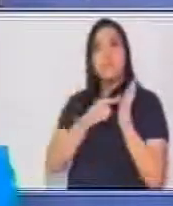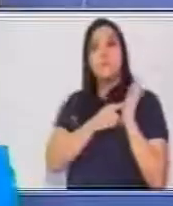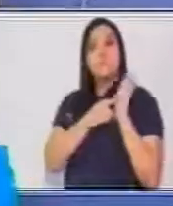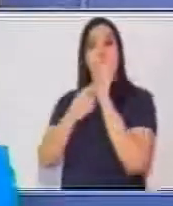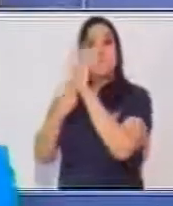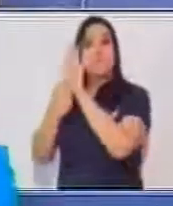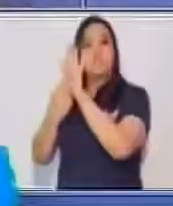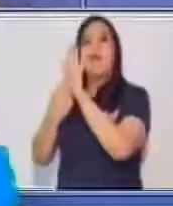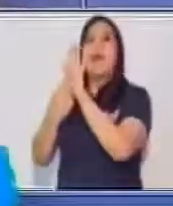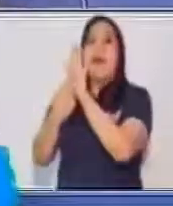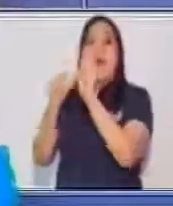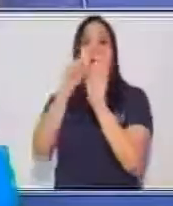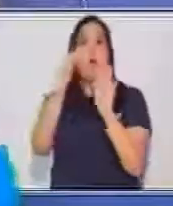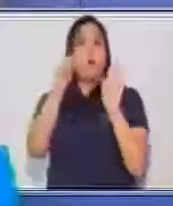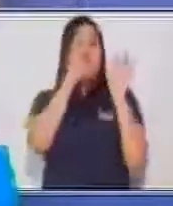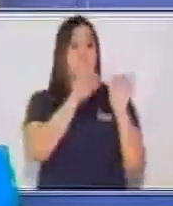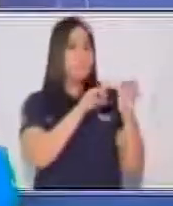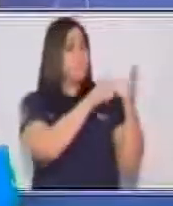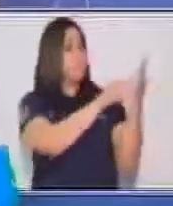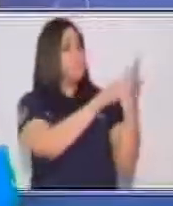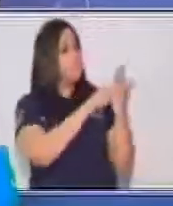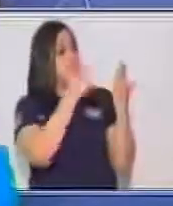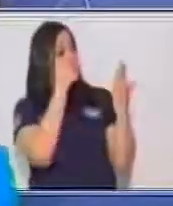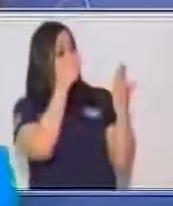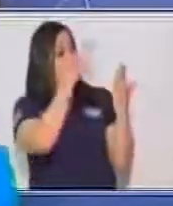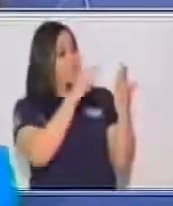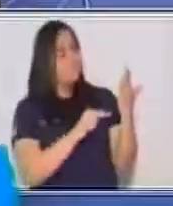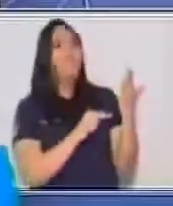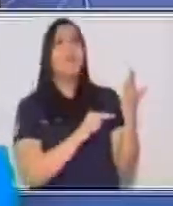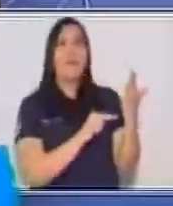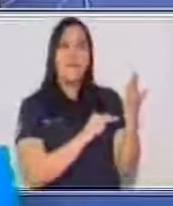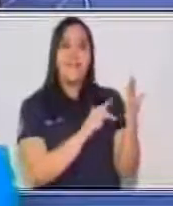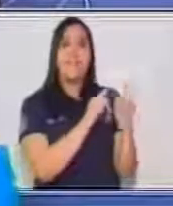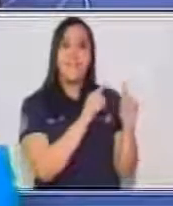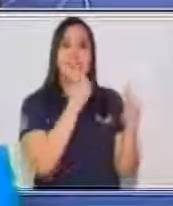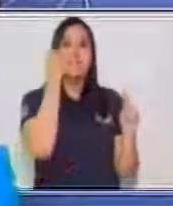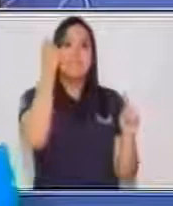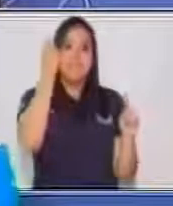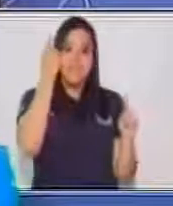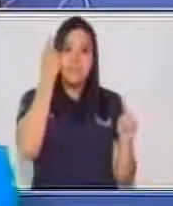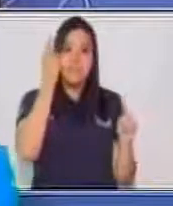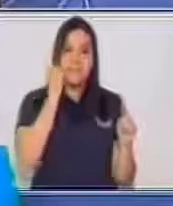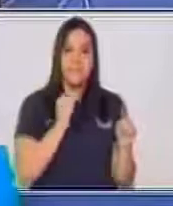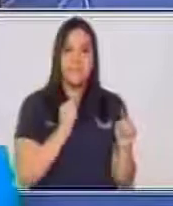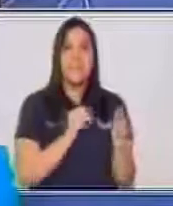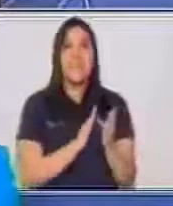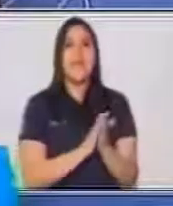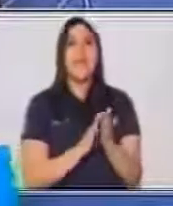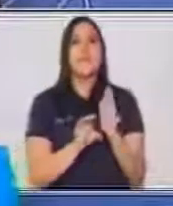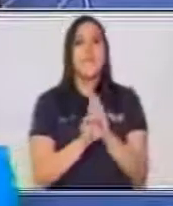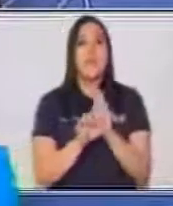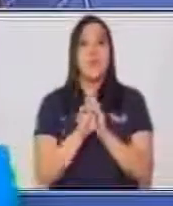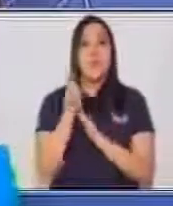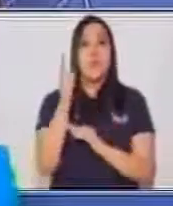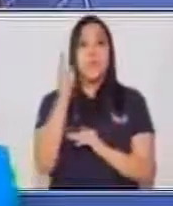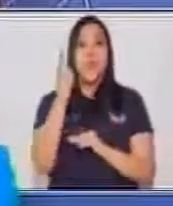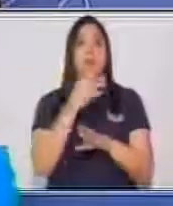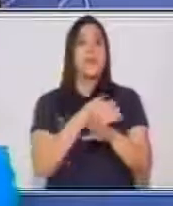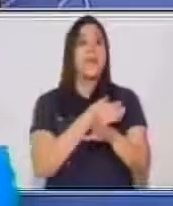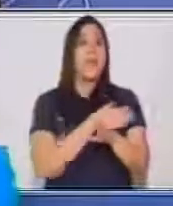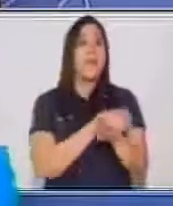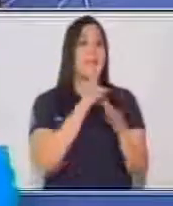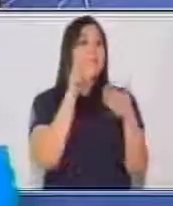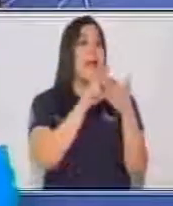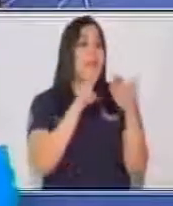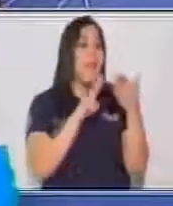tú has trabajado. Entonces, el primer punto es anticipar y organizar el contenido. Y esto se